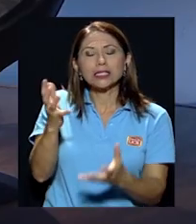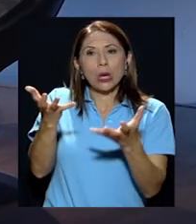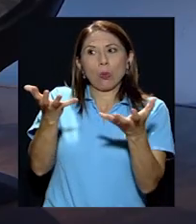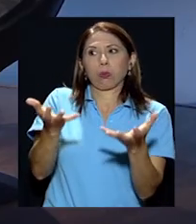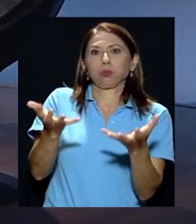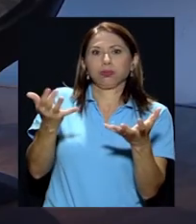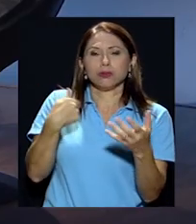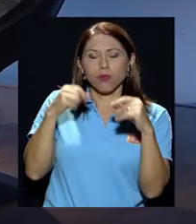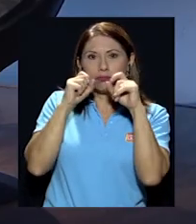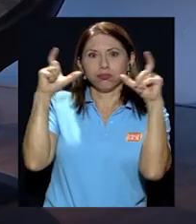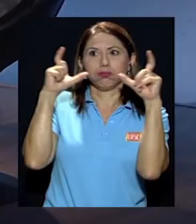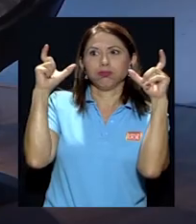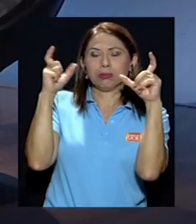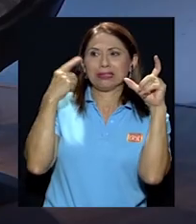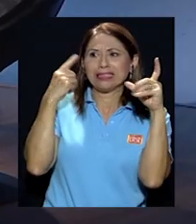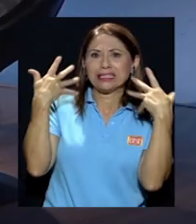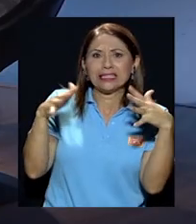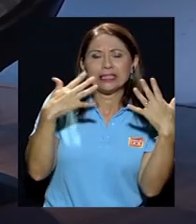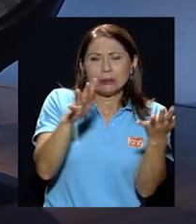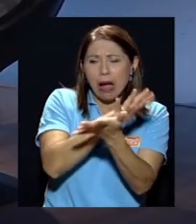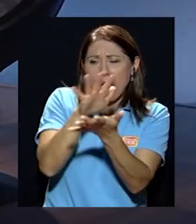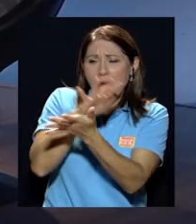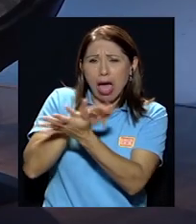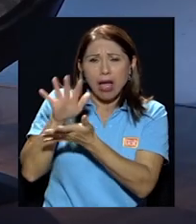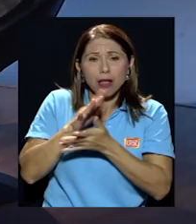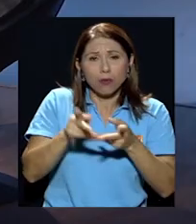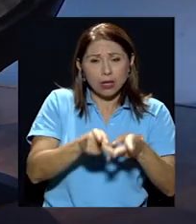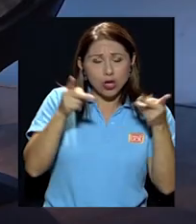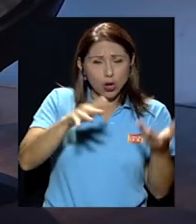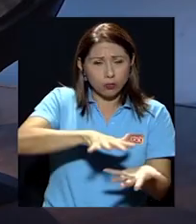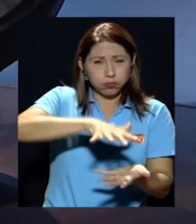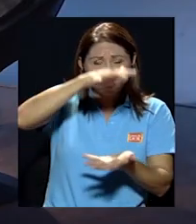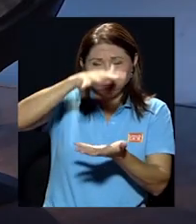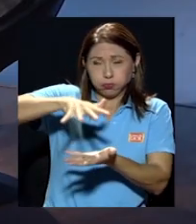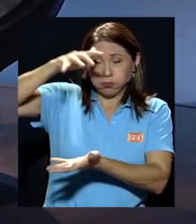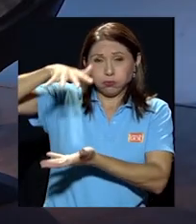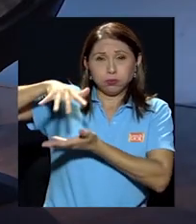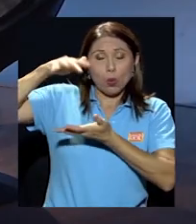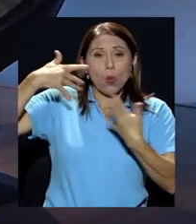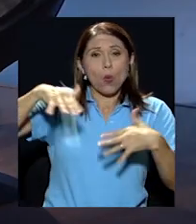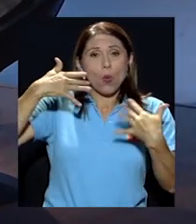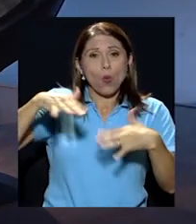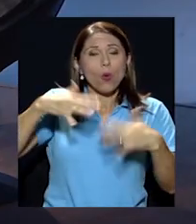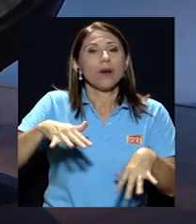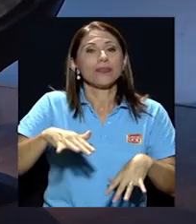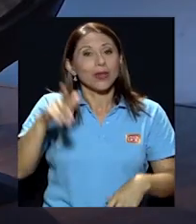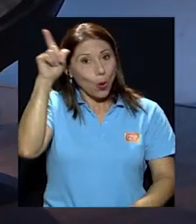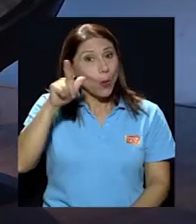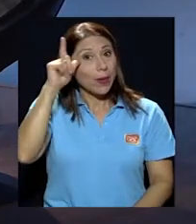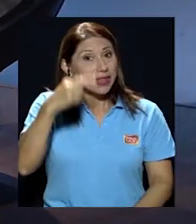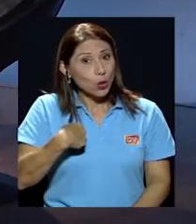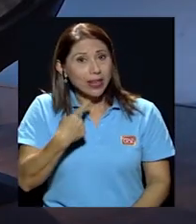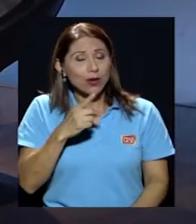murlocosidad de papel que había acumulado. Y obviamente les tengo que decir con toda sinceridad